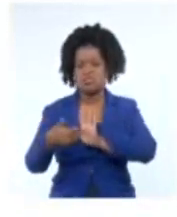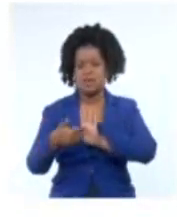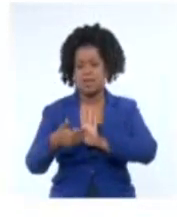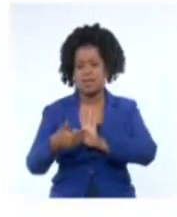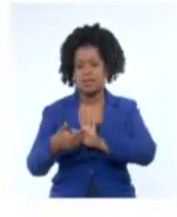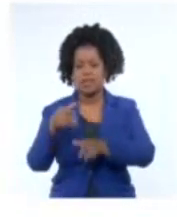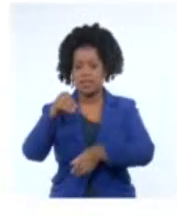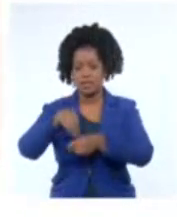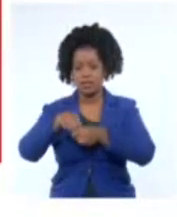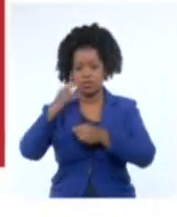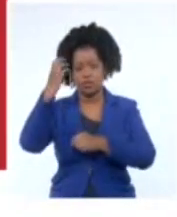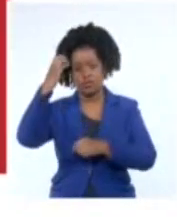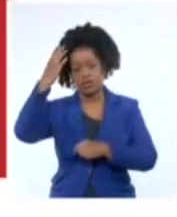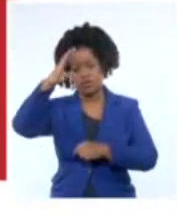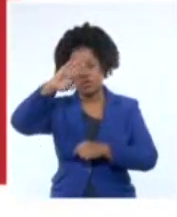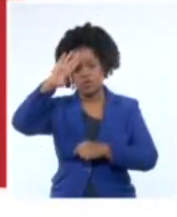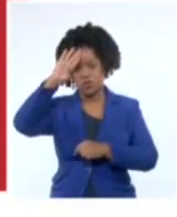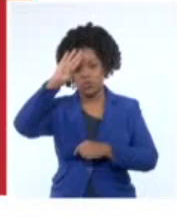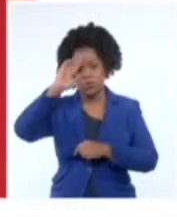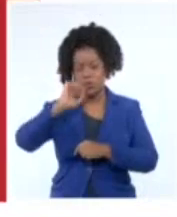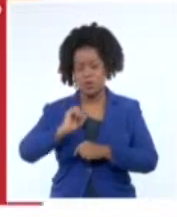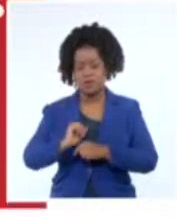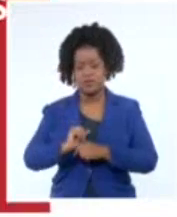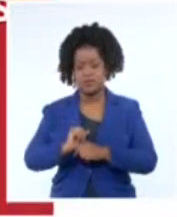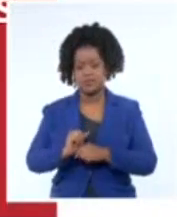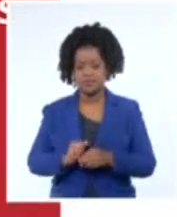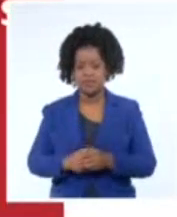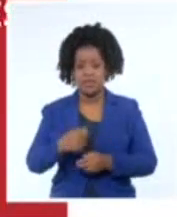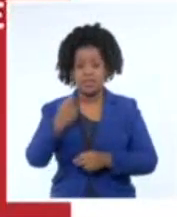internos de Cuba, lo que solo le compete al pueblo.